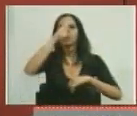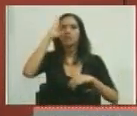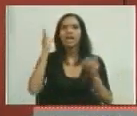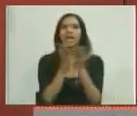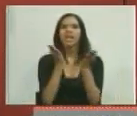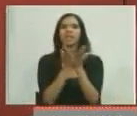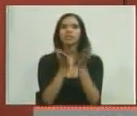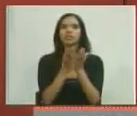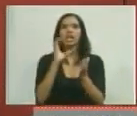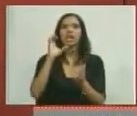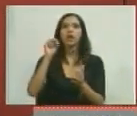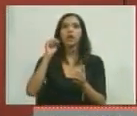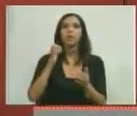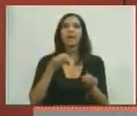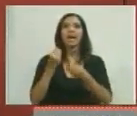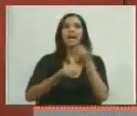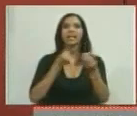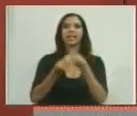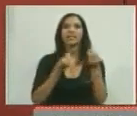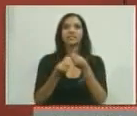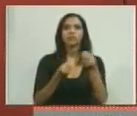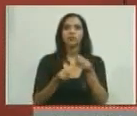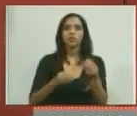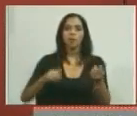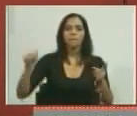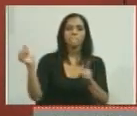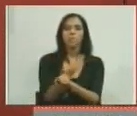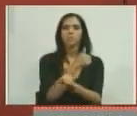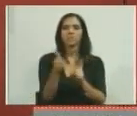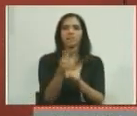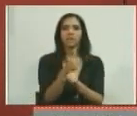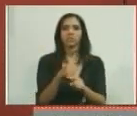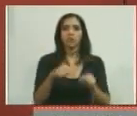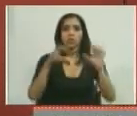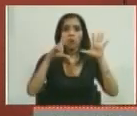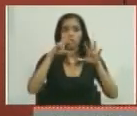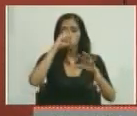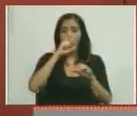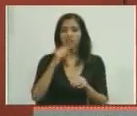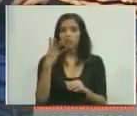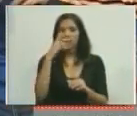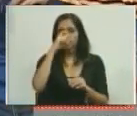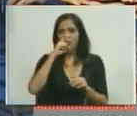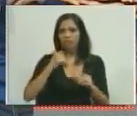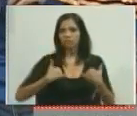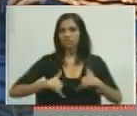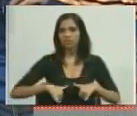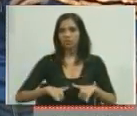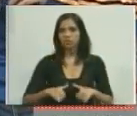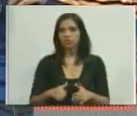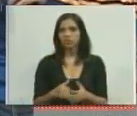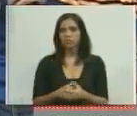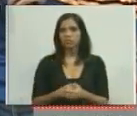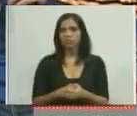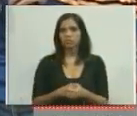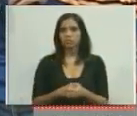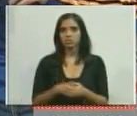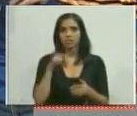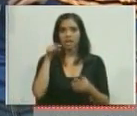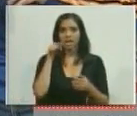el colegio de las cumbres. Hay que hacerles un pupitrazo. 8 años y 4 años. Eso es de miserable.